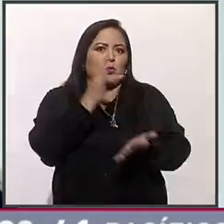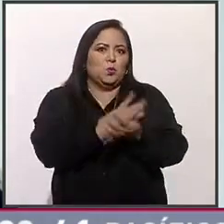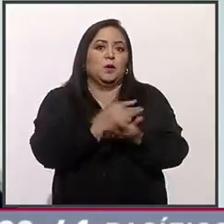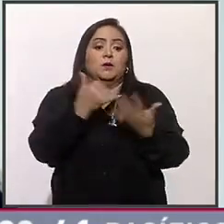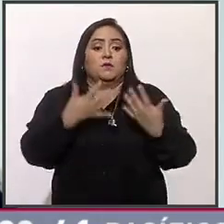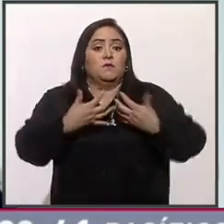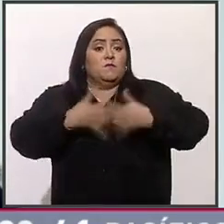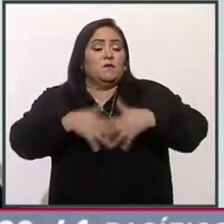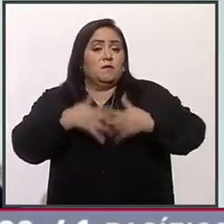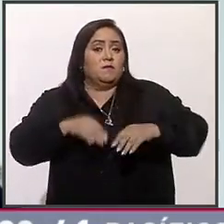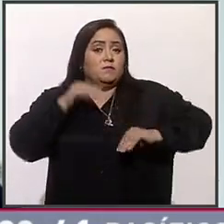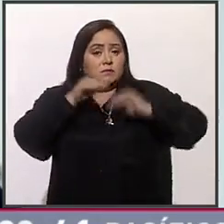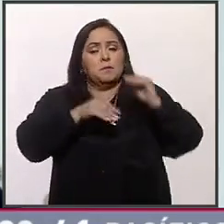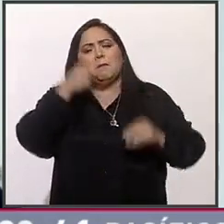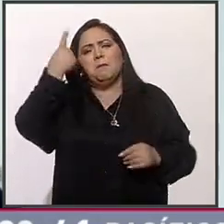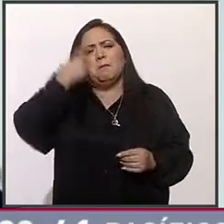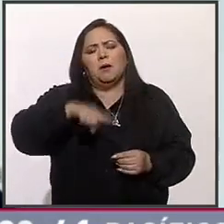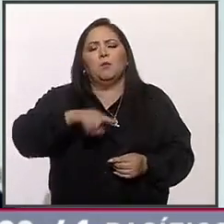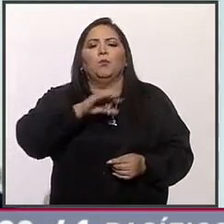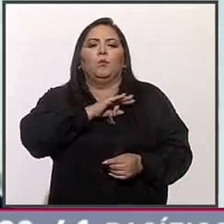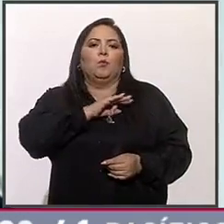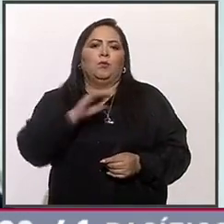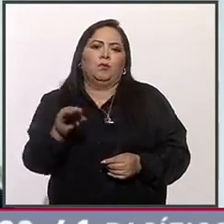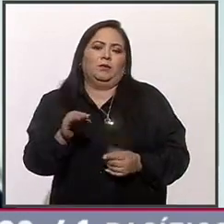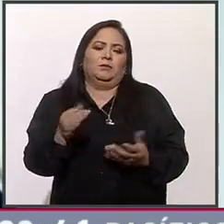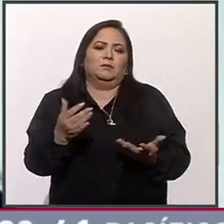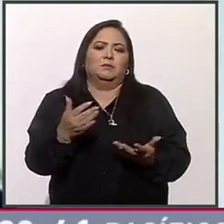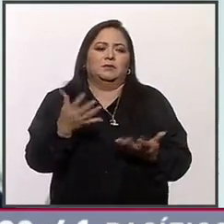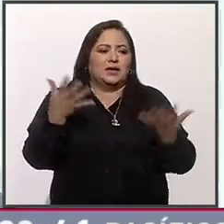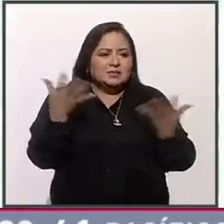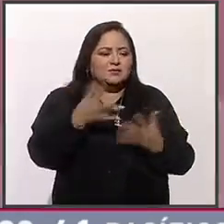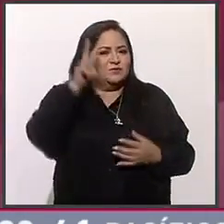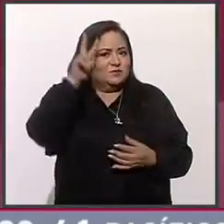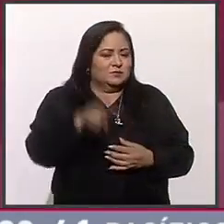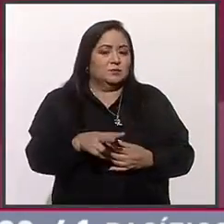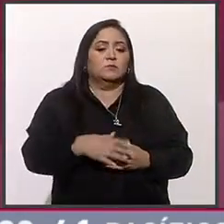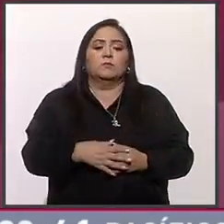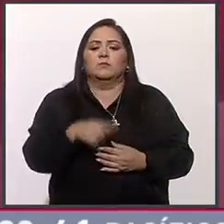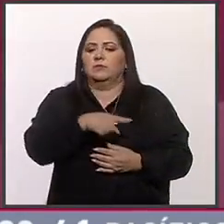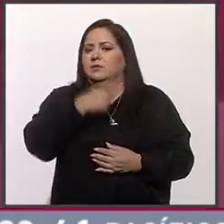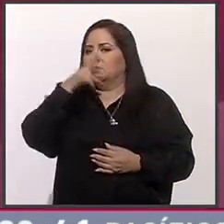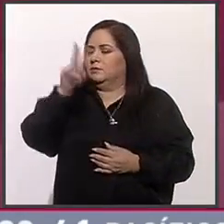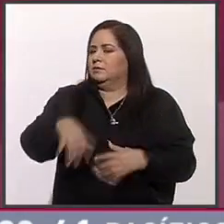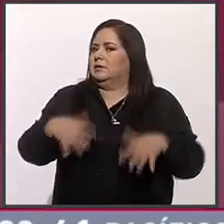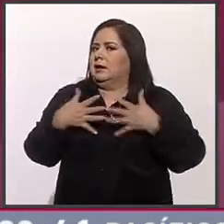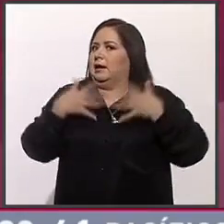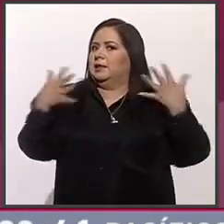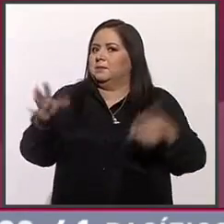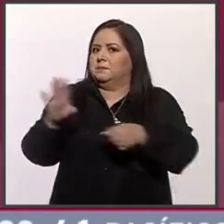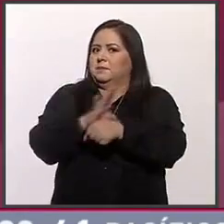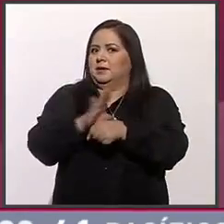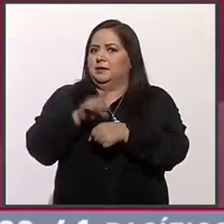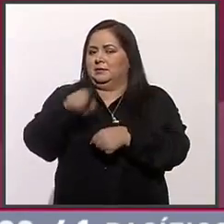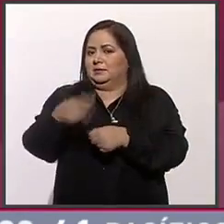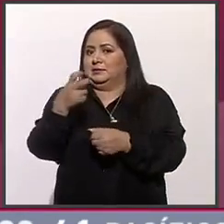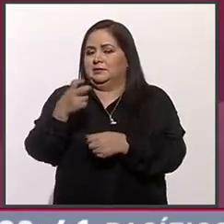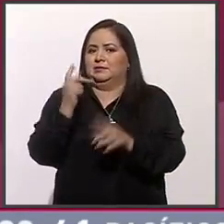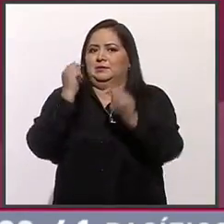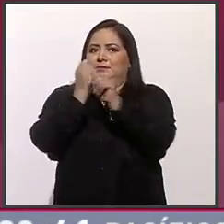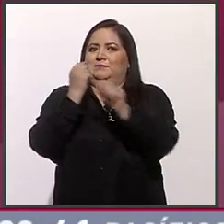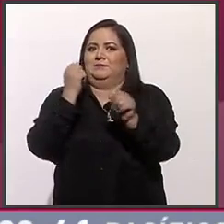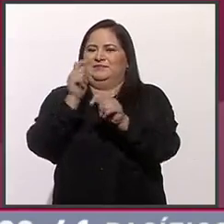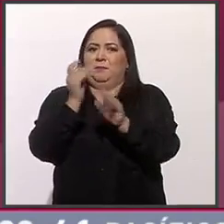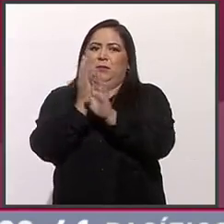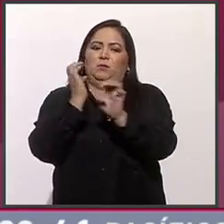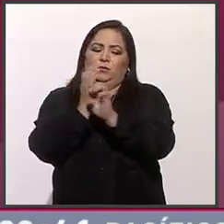una fabricación para poderlo hacer realidad. Grandes, grandes beneficios con estas unidades